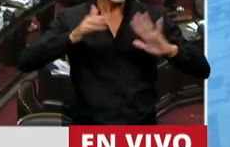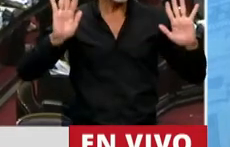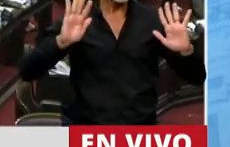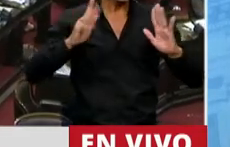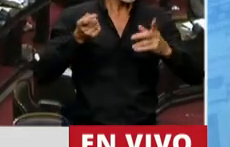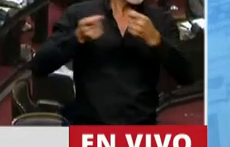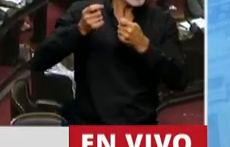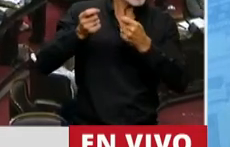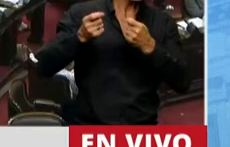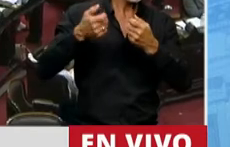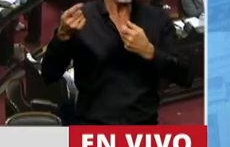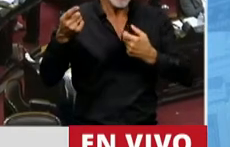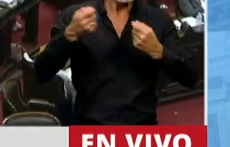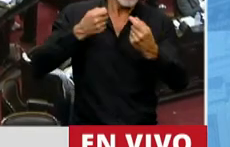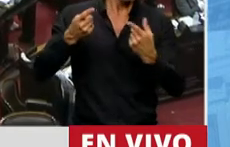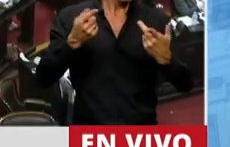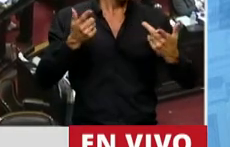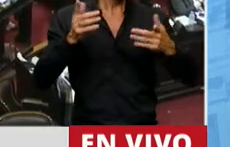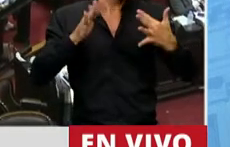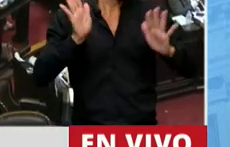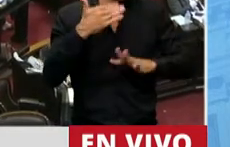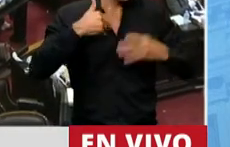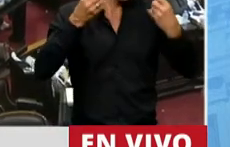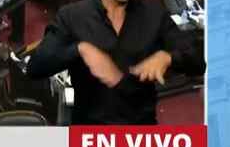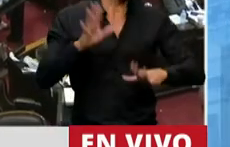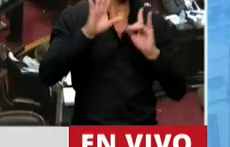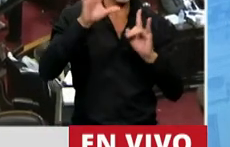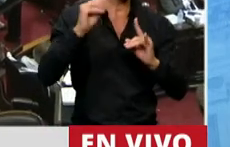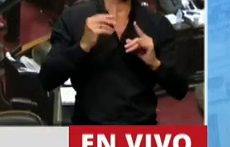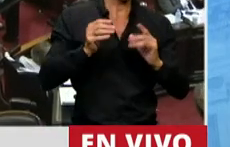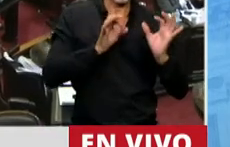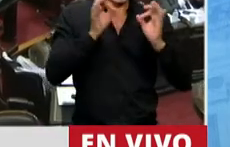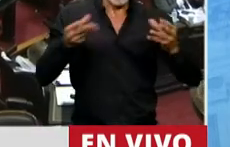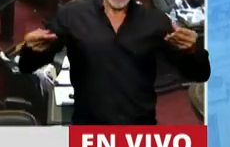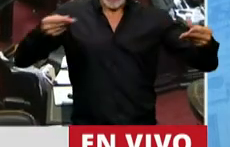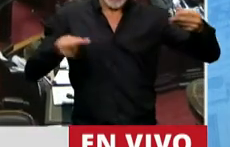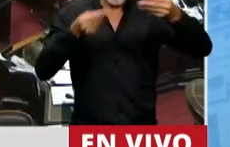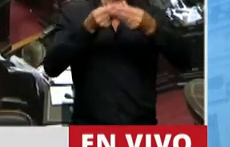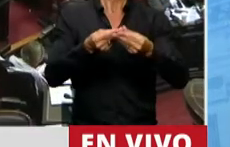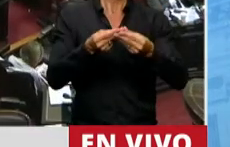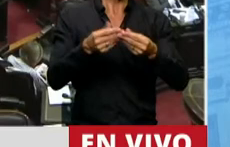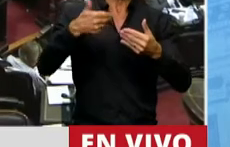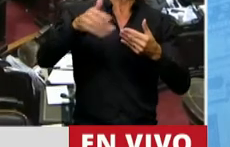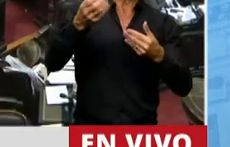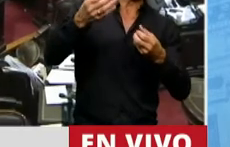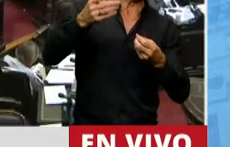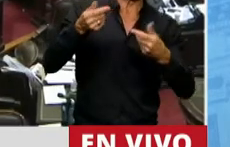creo en las negociaciones. Todos perdimos algo para llegar a este dictamen único. Todos cedimos,